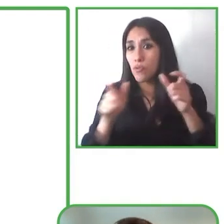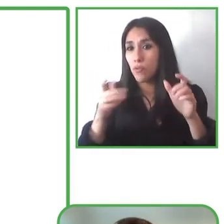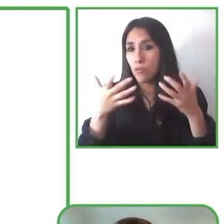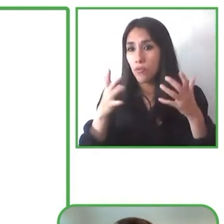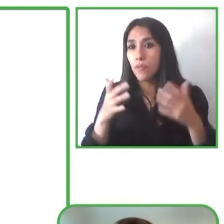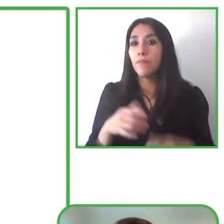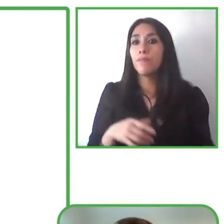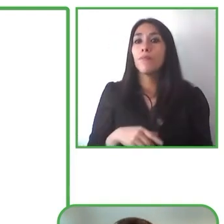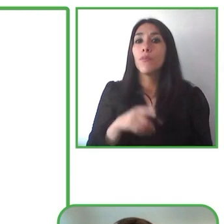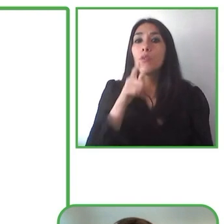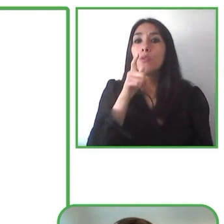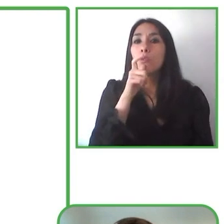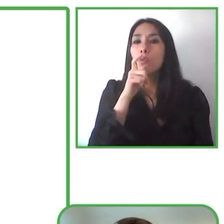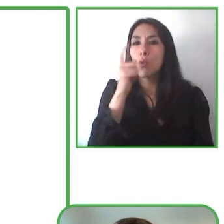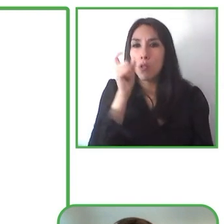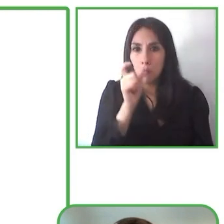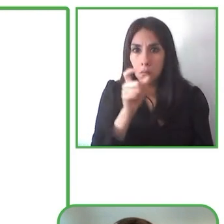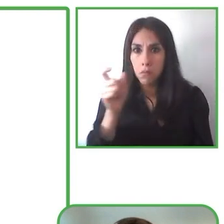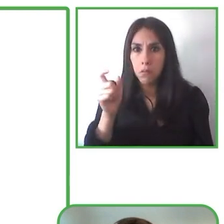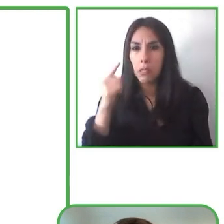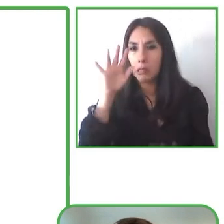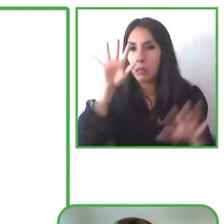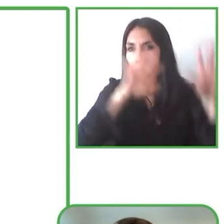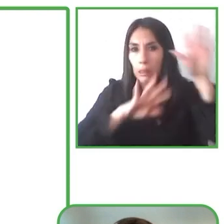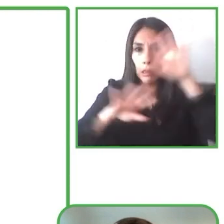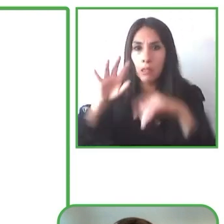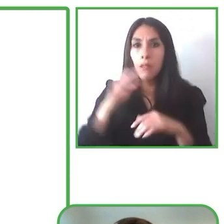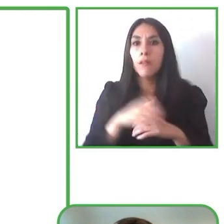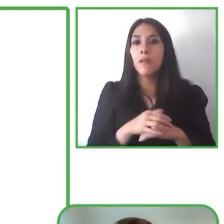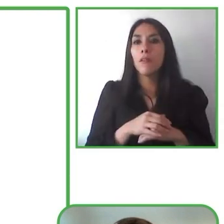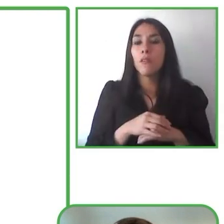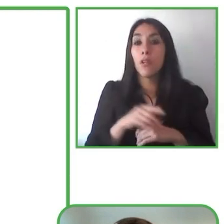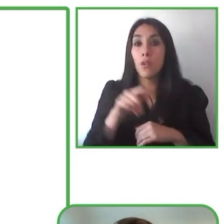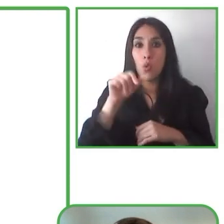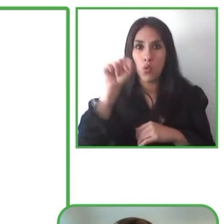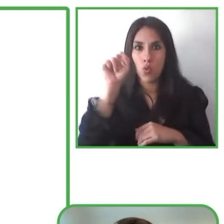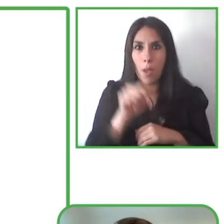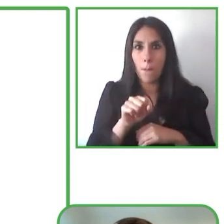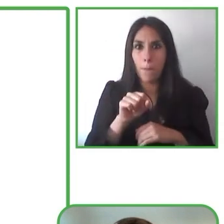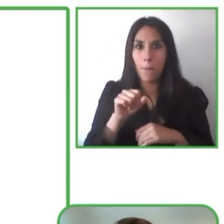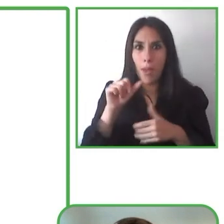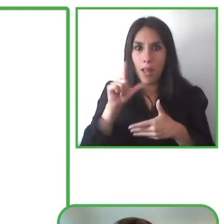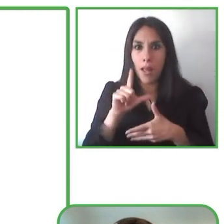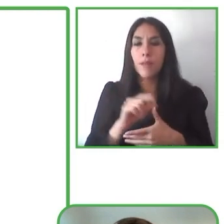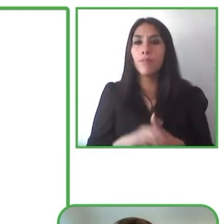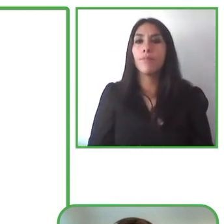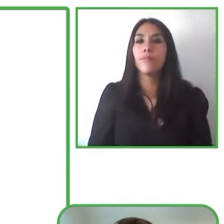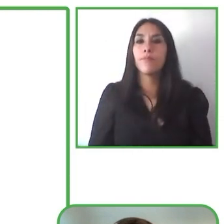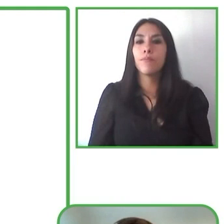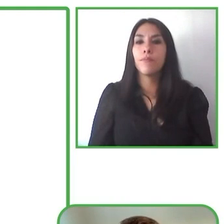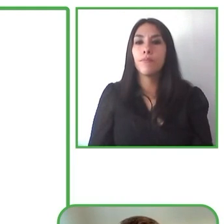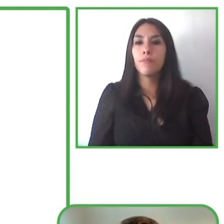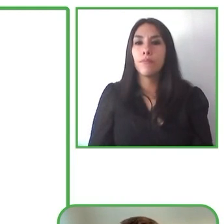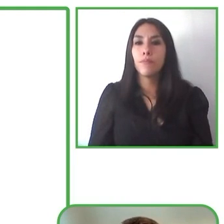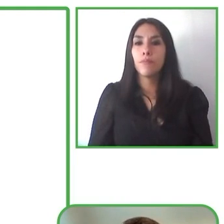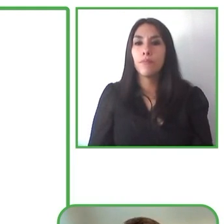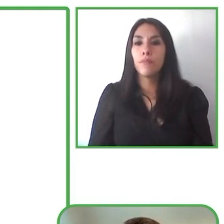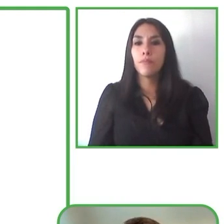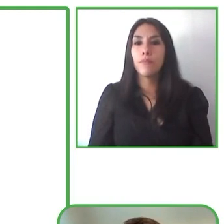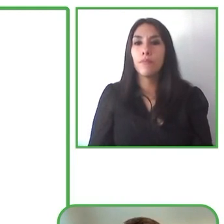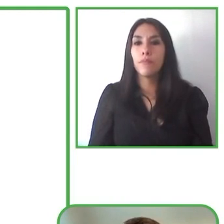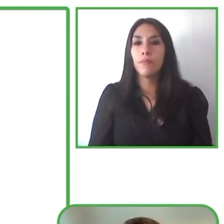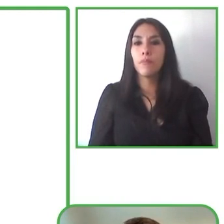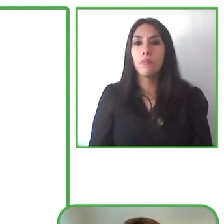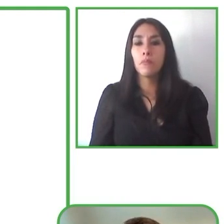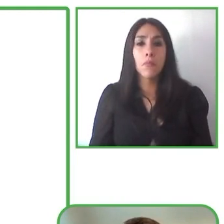y en América del sur ese número sería todavía más grande ya que tienen una